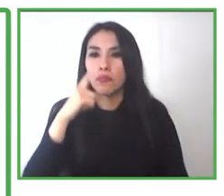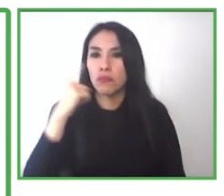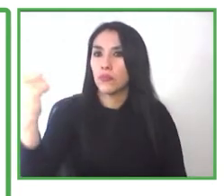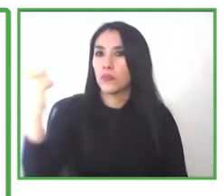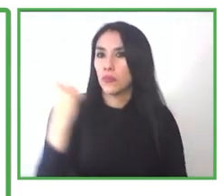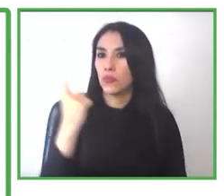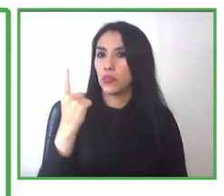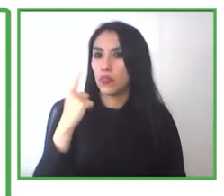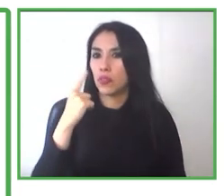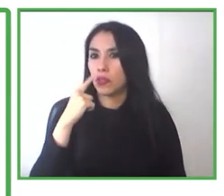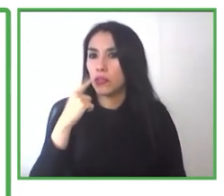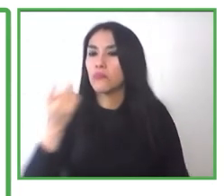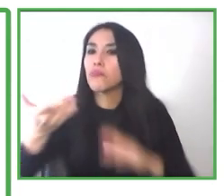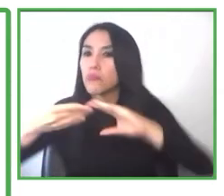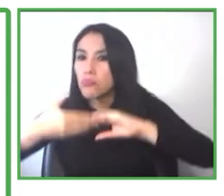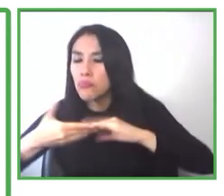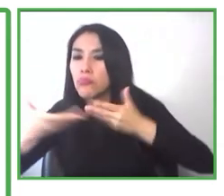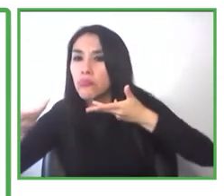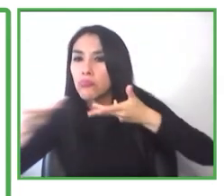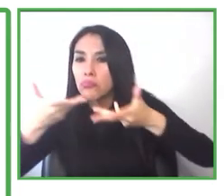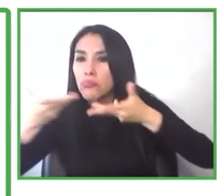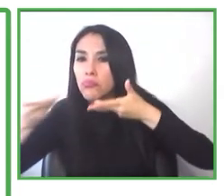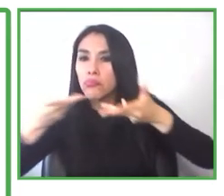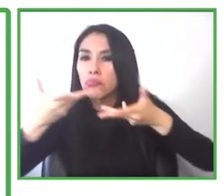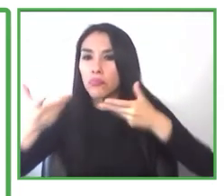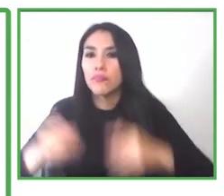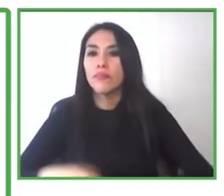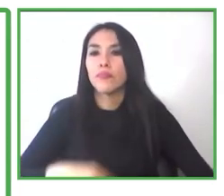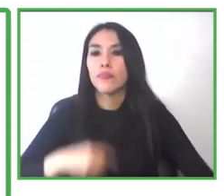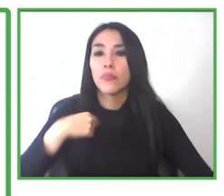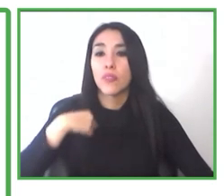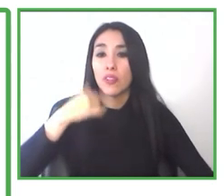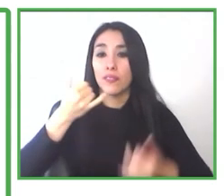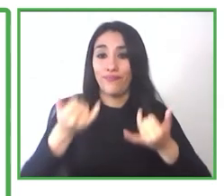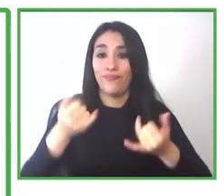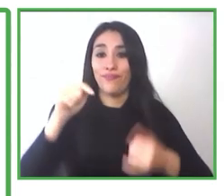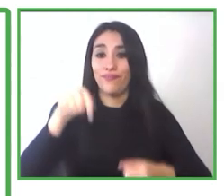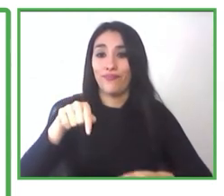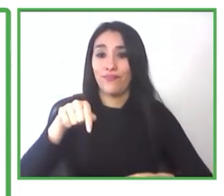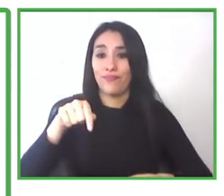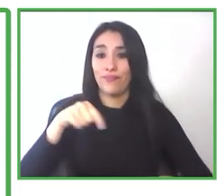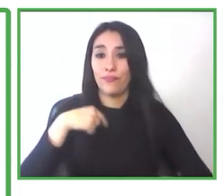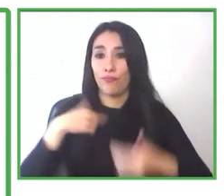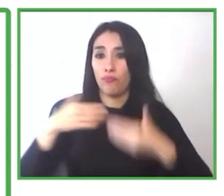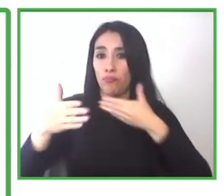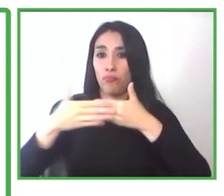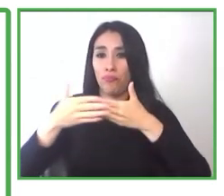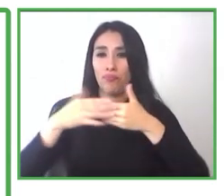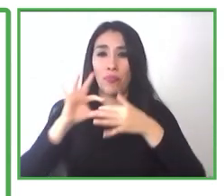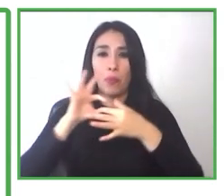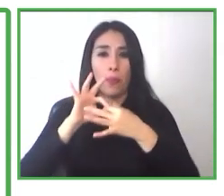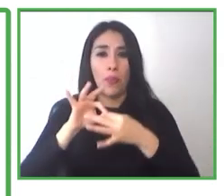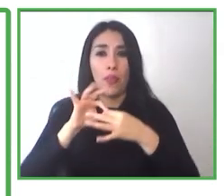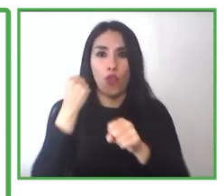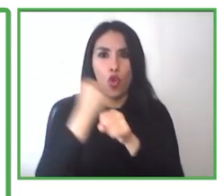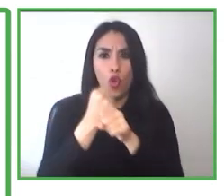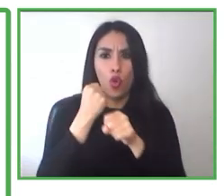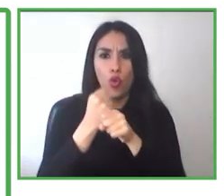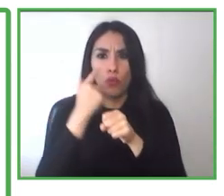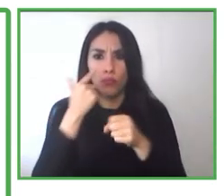porque desde ahí creemos que podemos implementar muchas más acciones y abrir muchas más puertas de